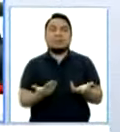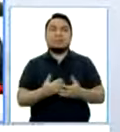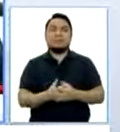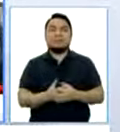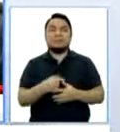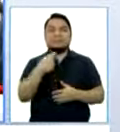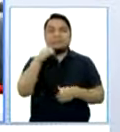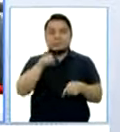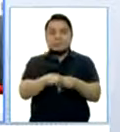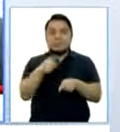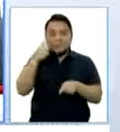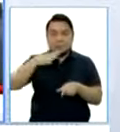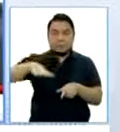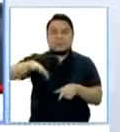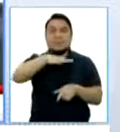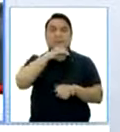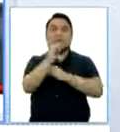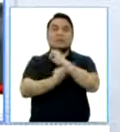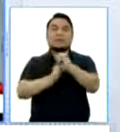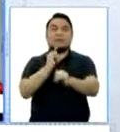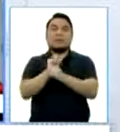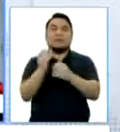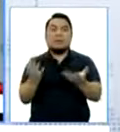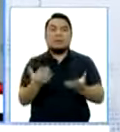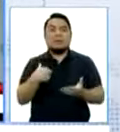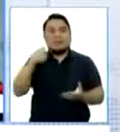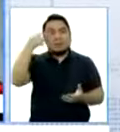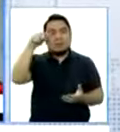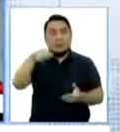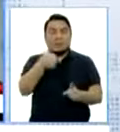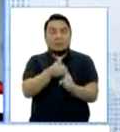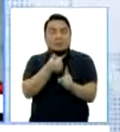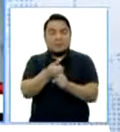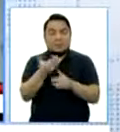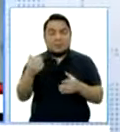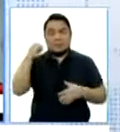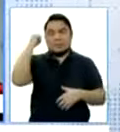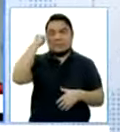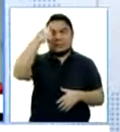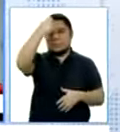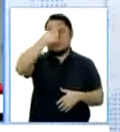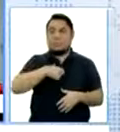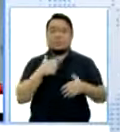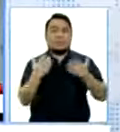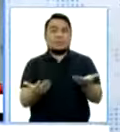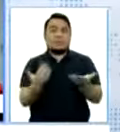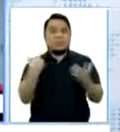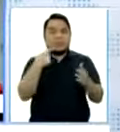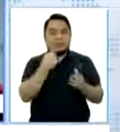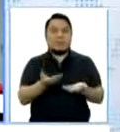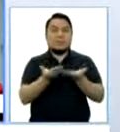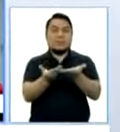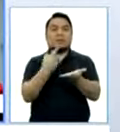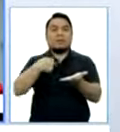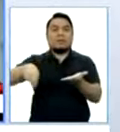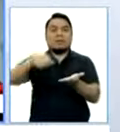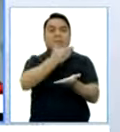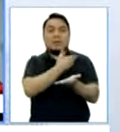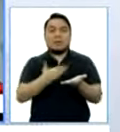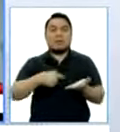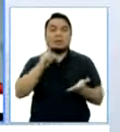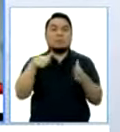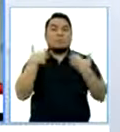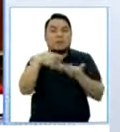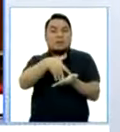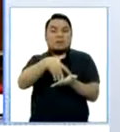estándares internacionales, de organismos, de derechos humanos, que establecen que los Estados no pueden